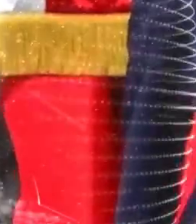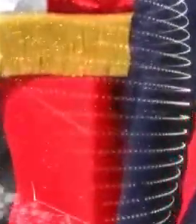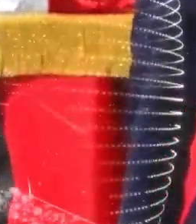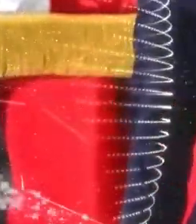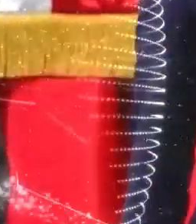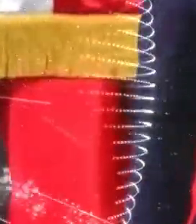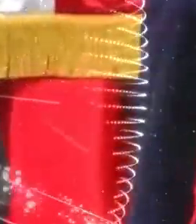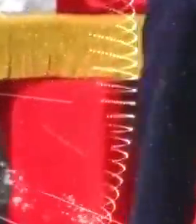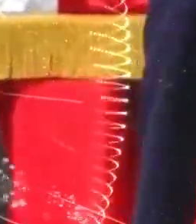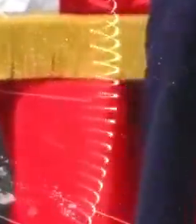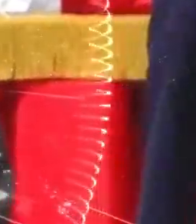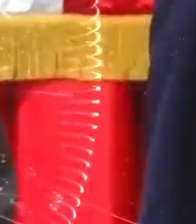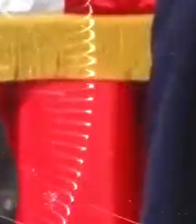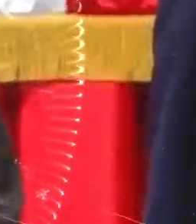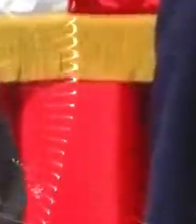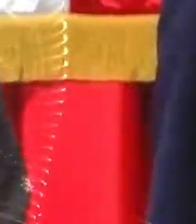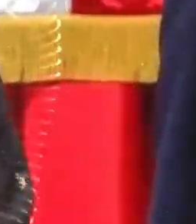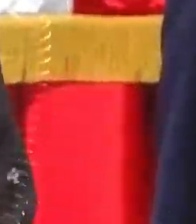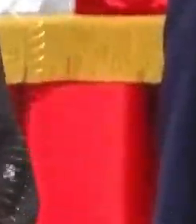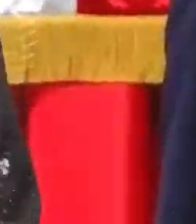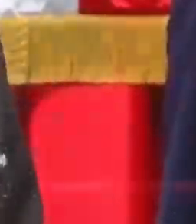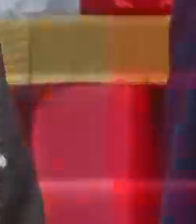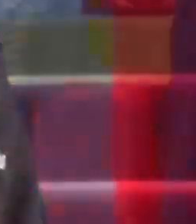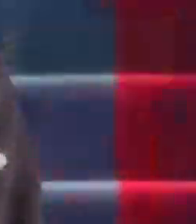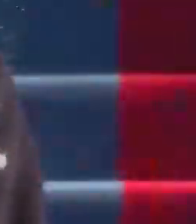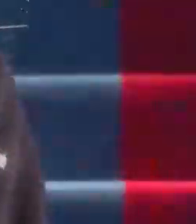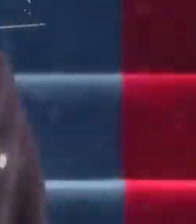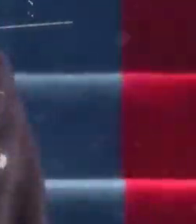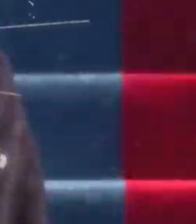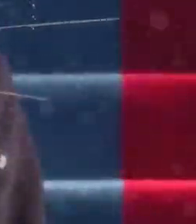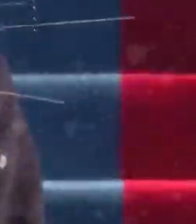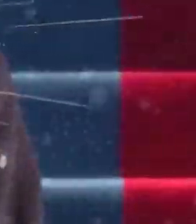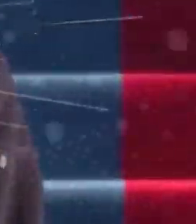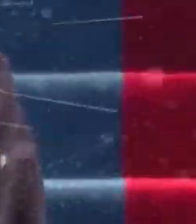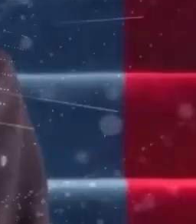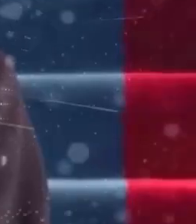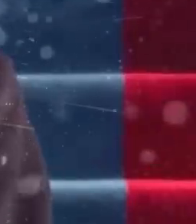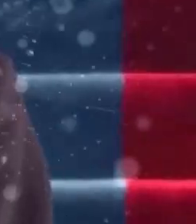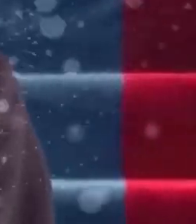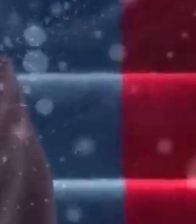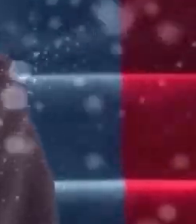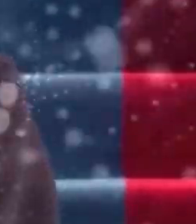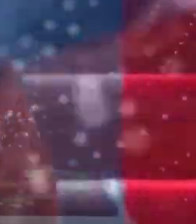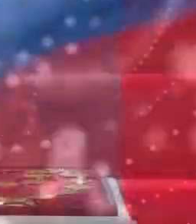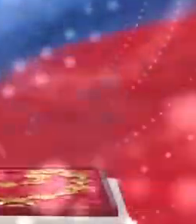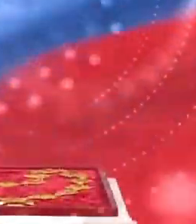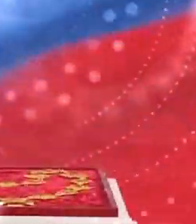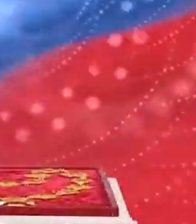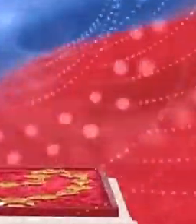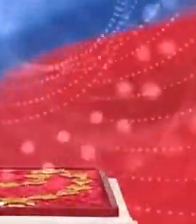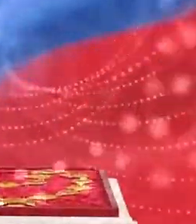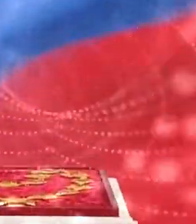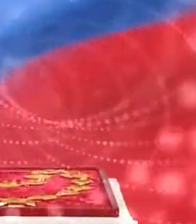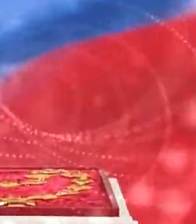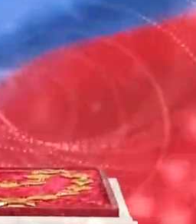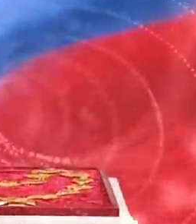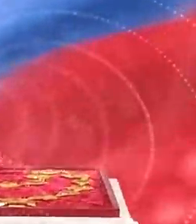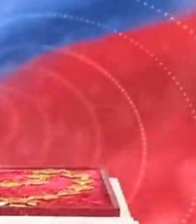Estoy preparado para no fallarle a mi pueblo. Dios proteger a nuestras tropas. Gracias, América. Have a